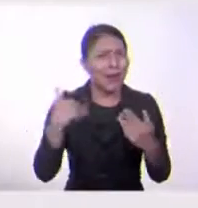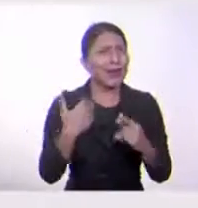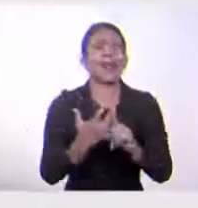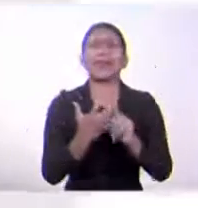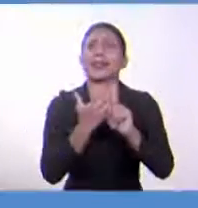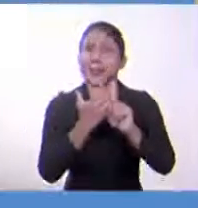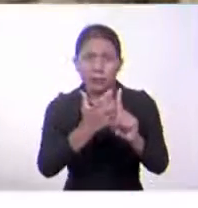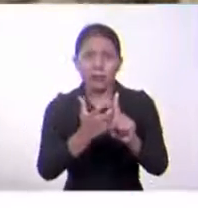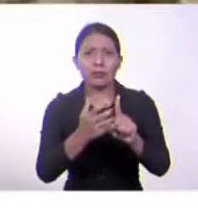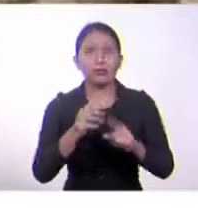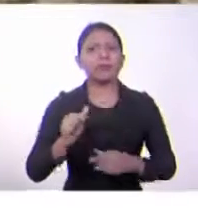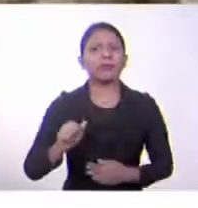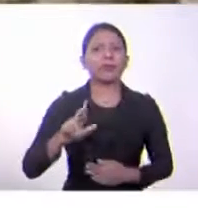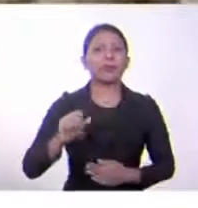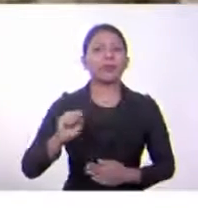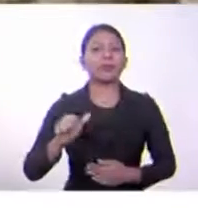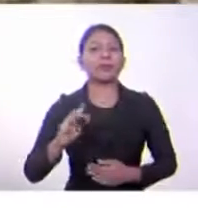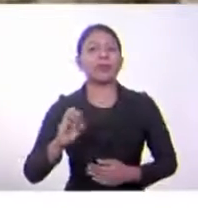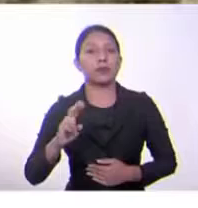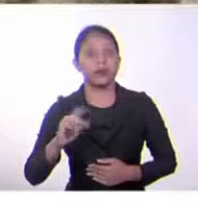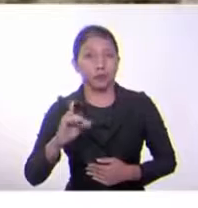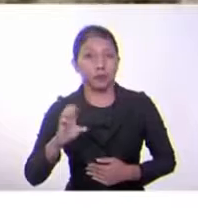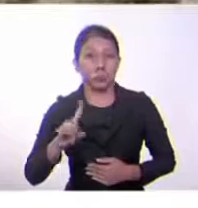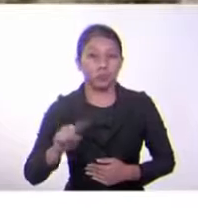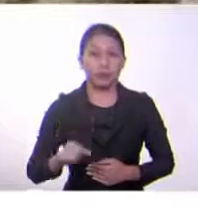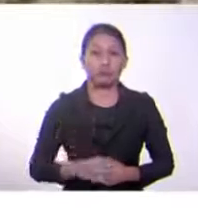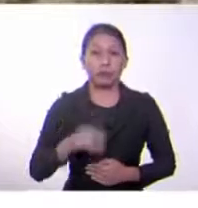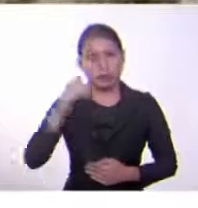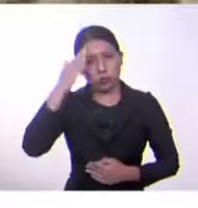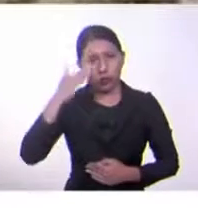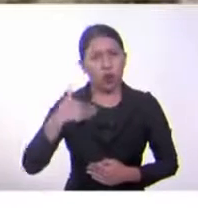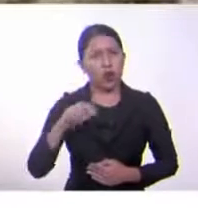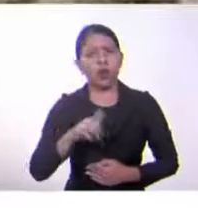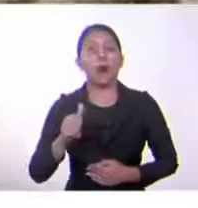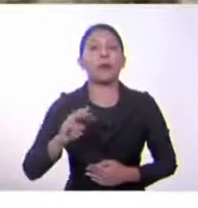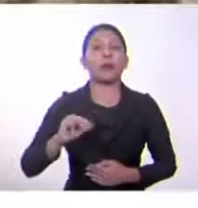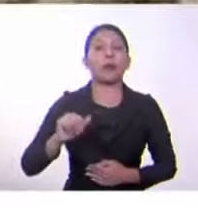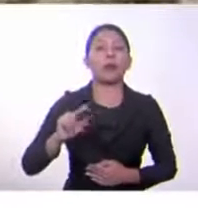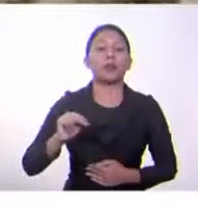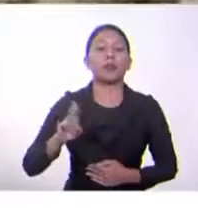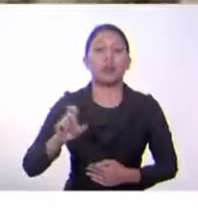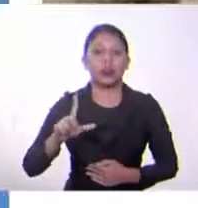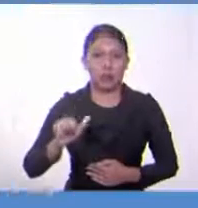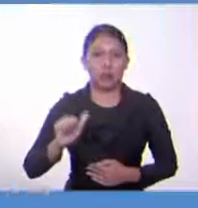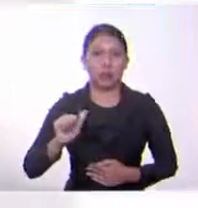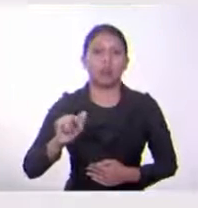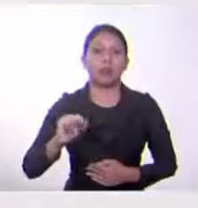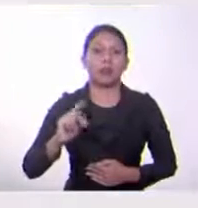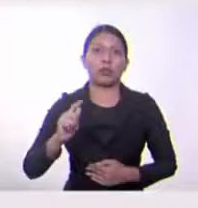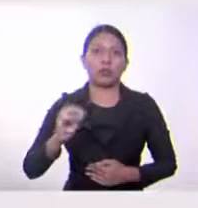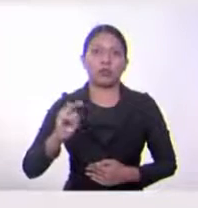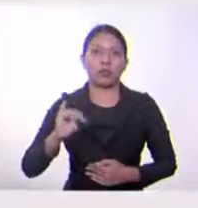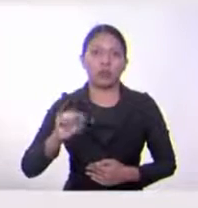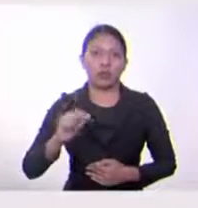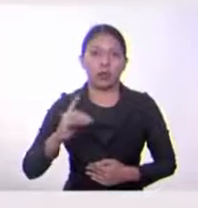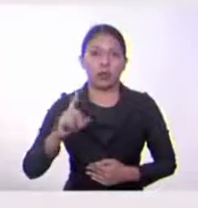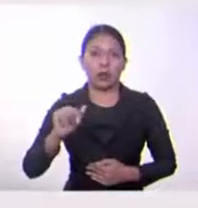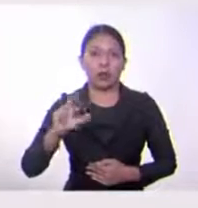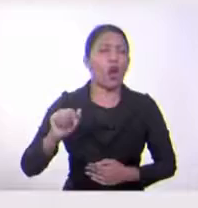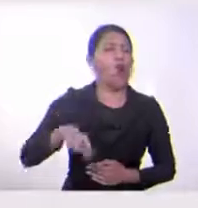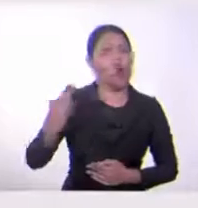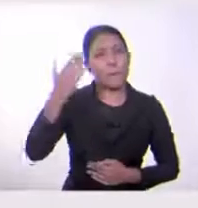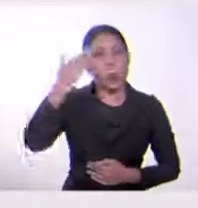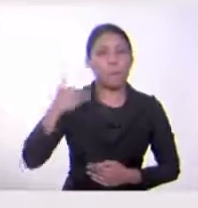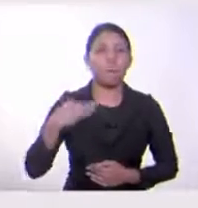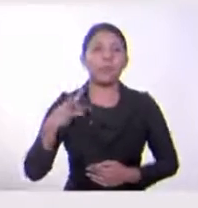Está Aranza Mendy, está ella, Manuela Antonia de Lara, y en fin, Felipa. Y son mujeres que